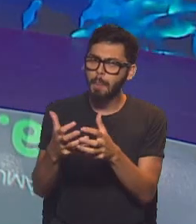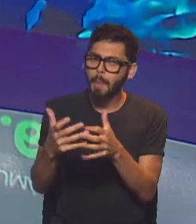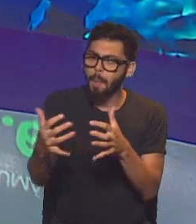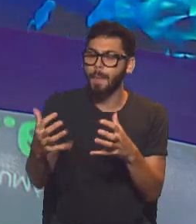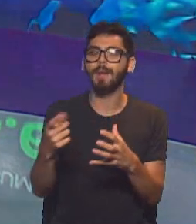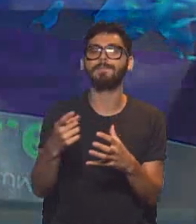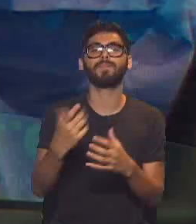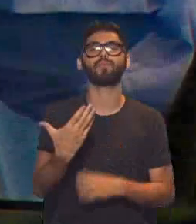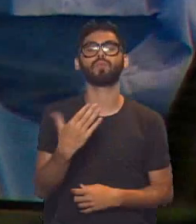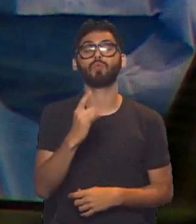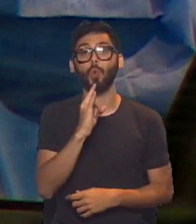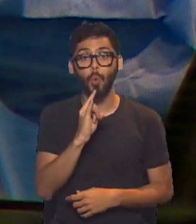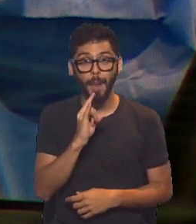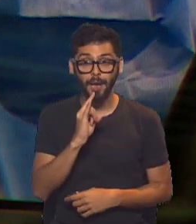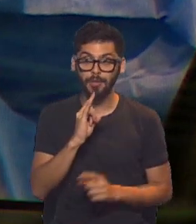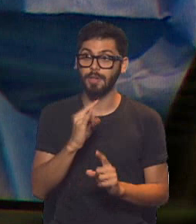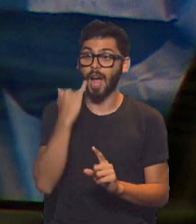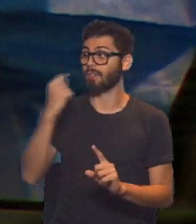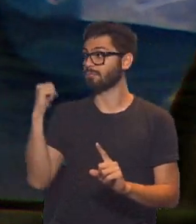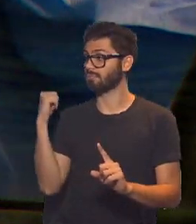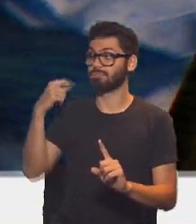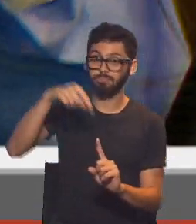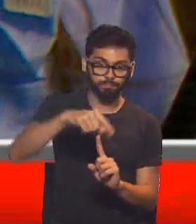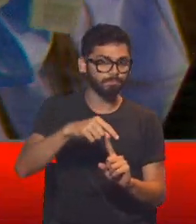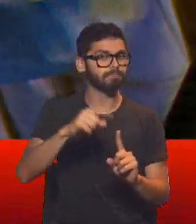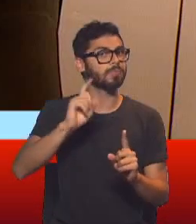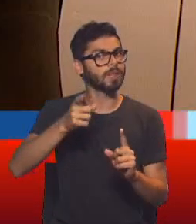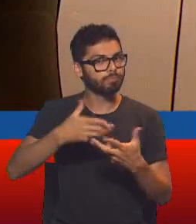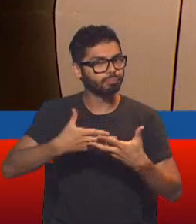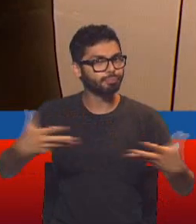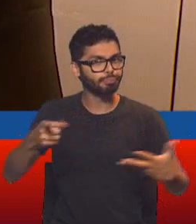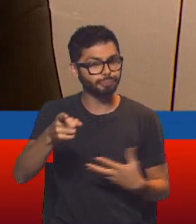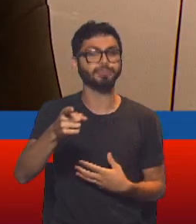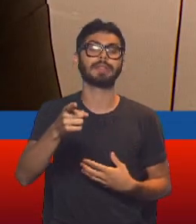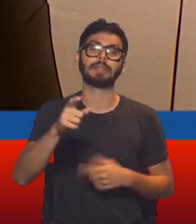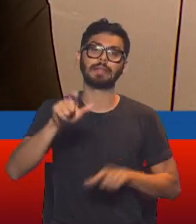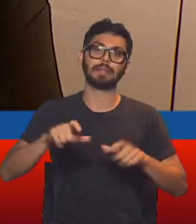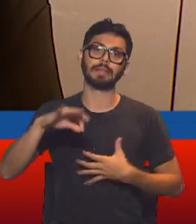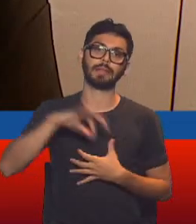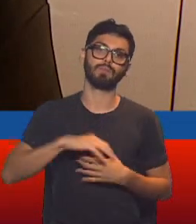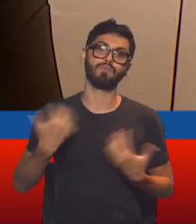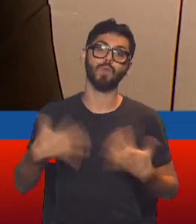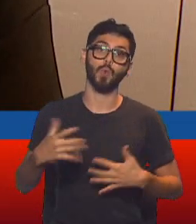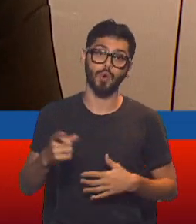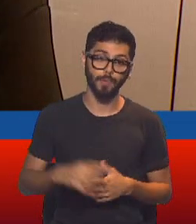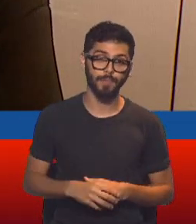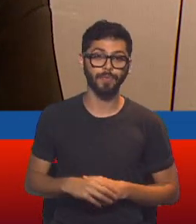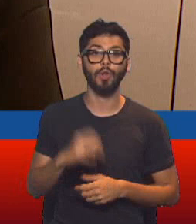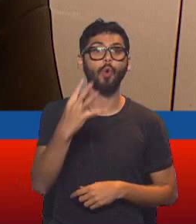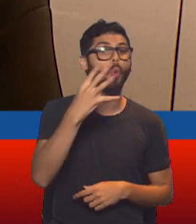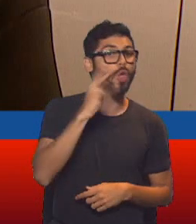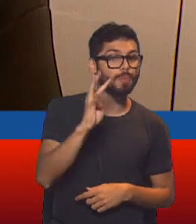cantidad de contagios. Y Tucumán, que por segundo día consecutivo, se mete dentro de aquellos lugares que han tenido mayor cantidad de positivos de COVID-19. 4